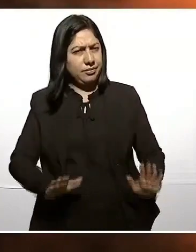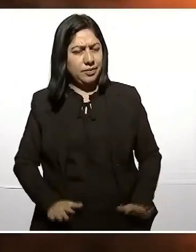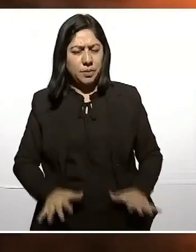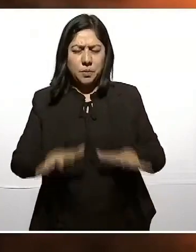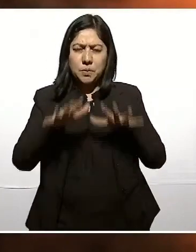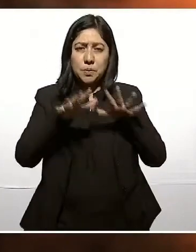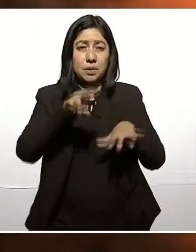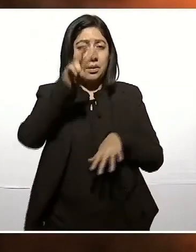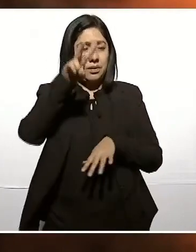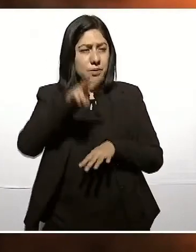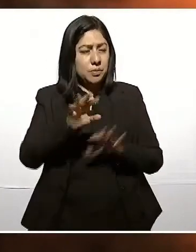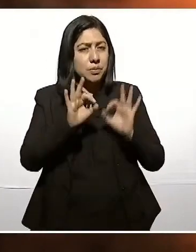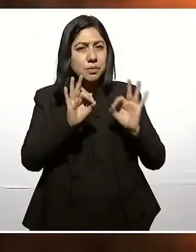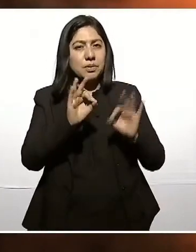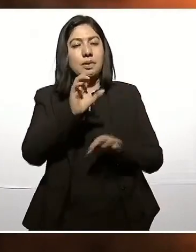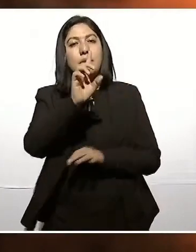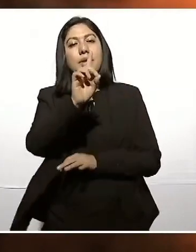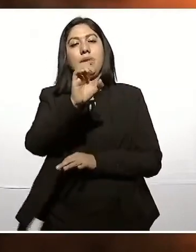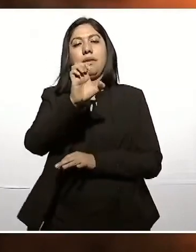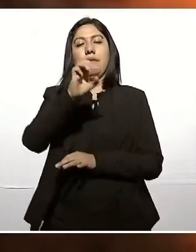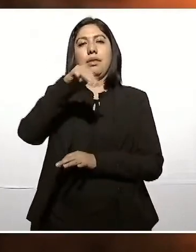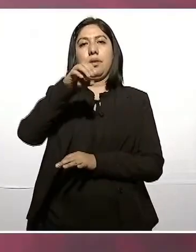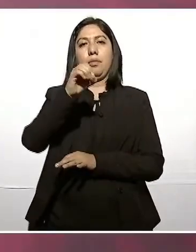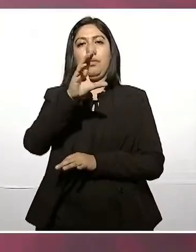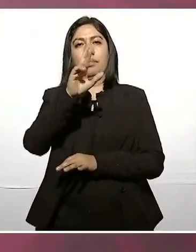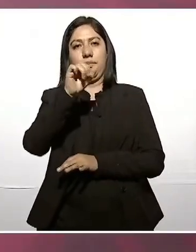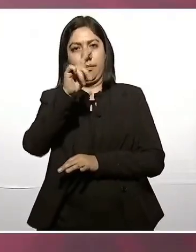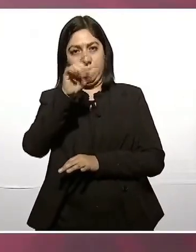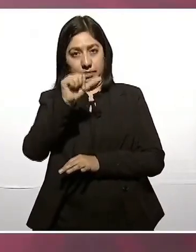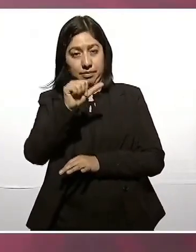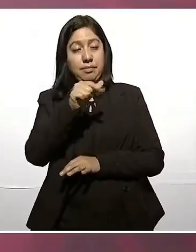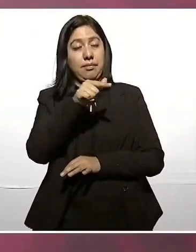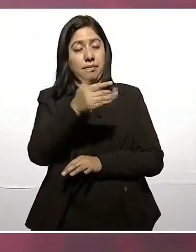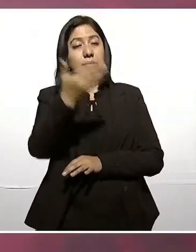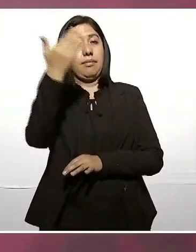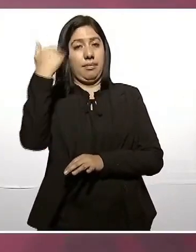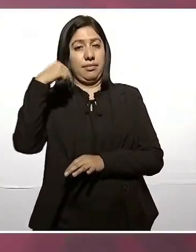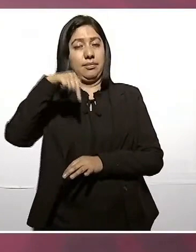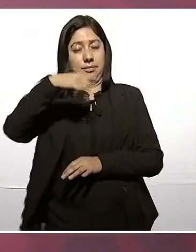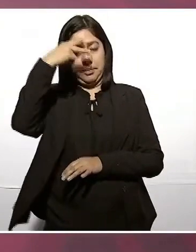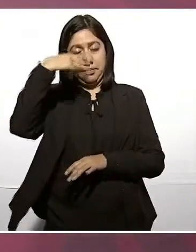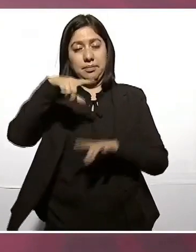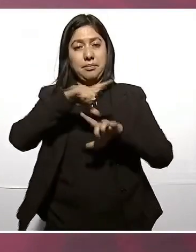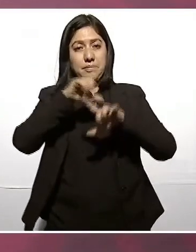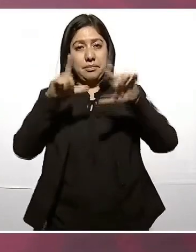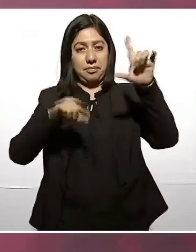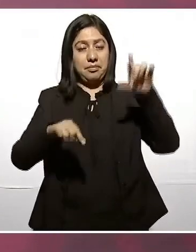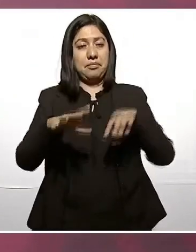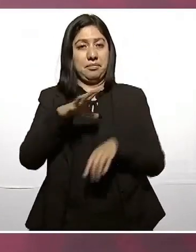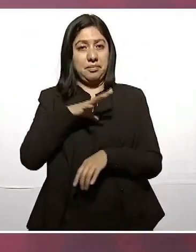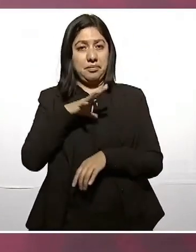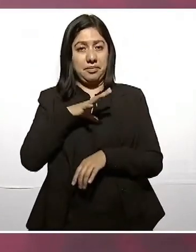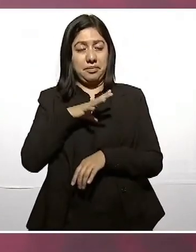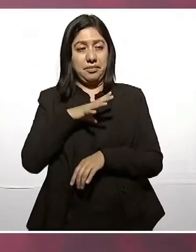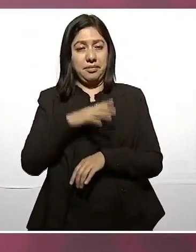tenido. A pesar de eso, es hasta